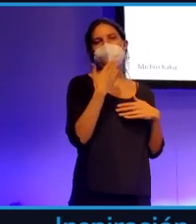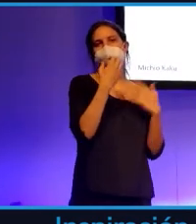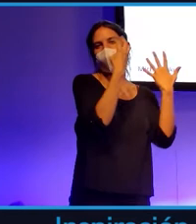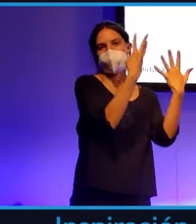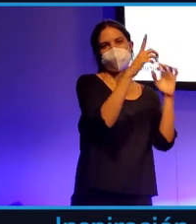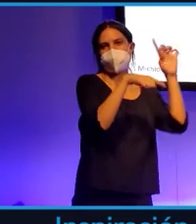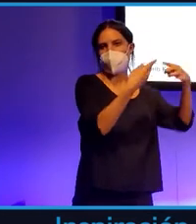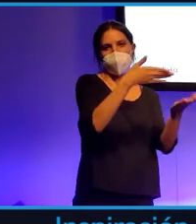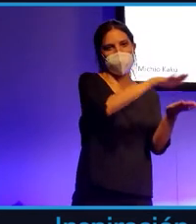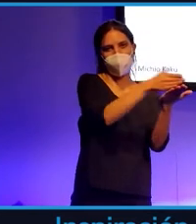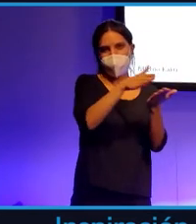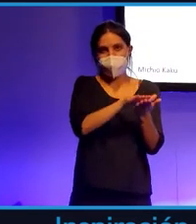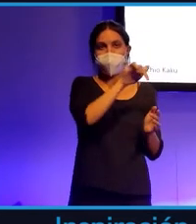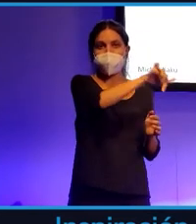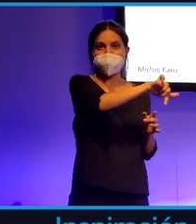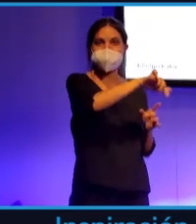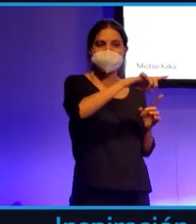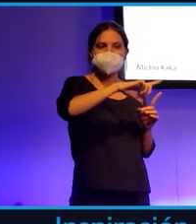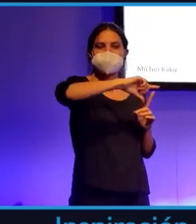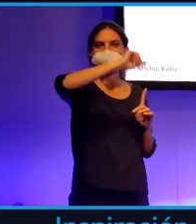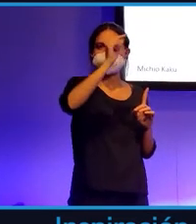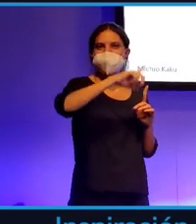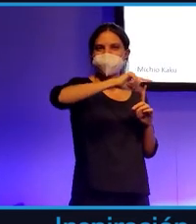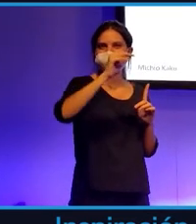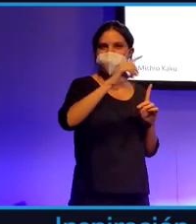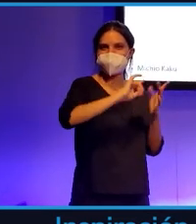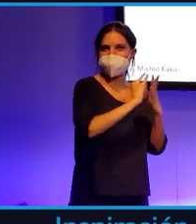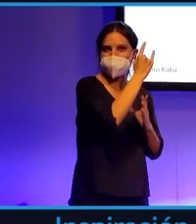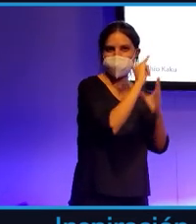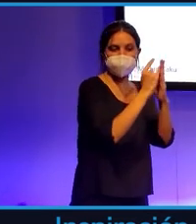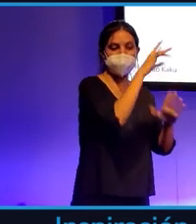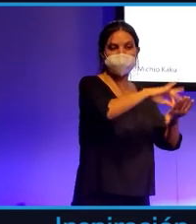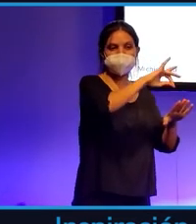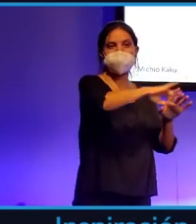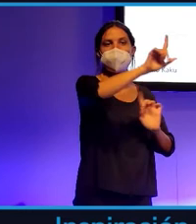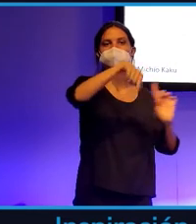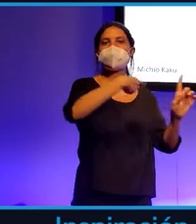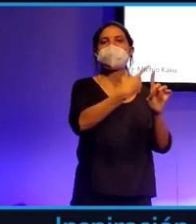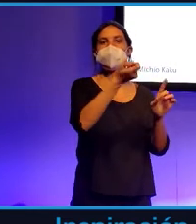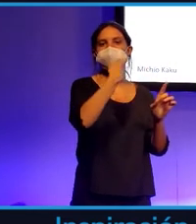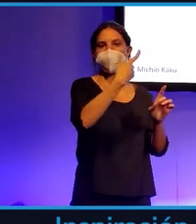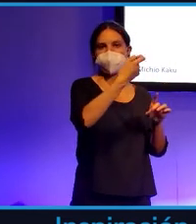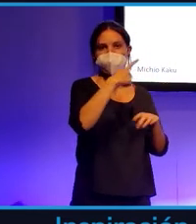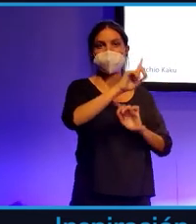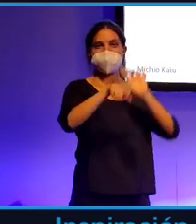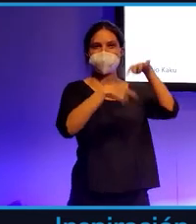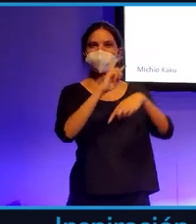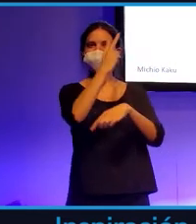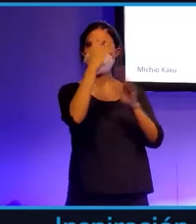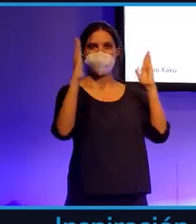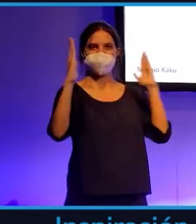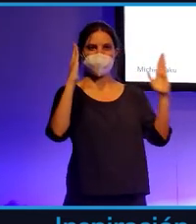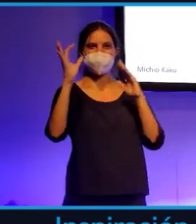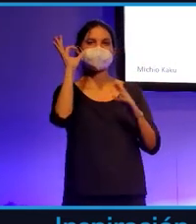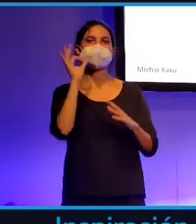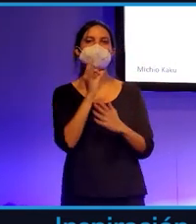descubrieron hierbas medicinales y la aspirina. La segunda etapa, que empezó en el siglo XIX,